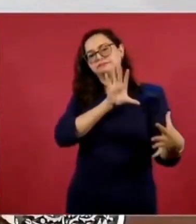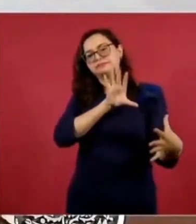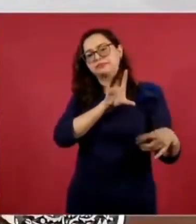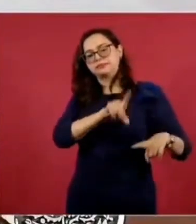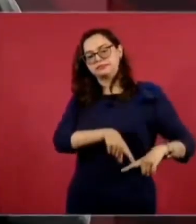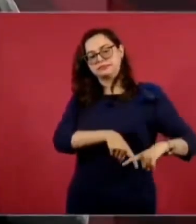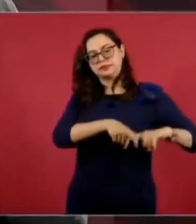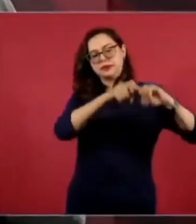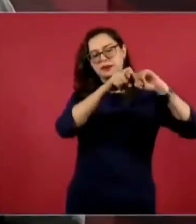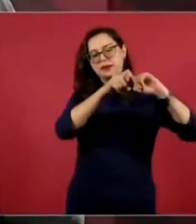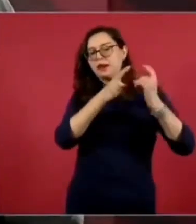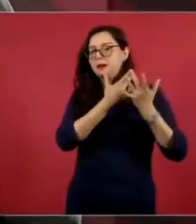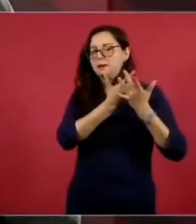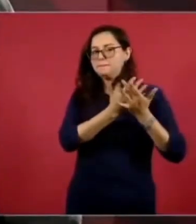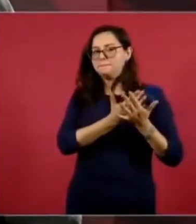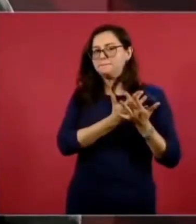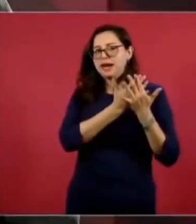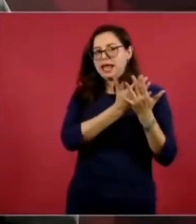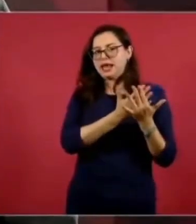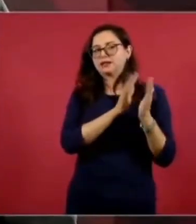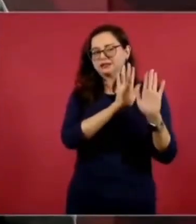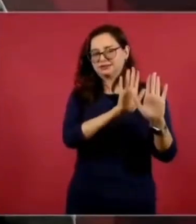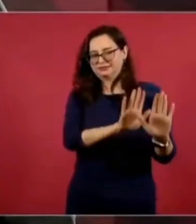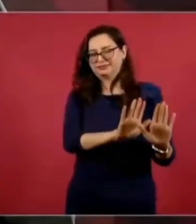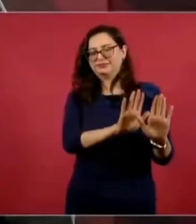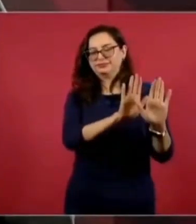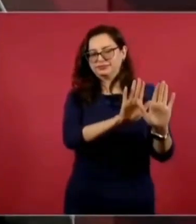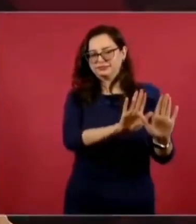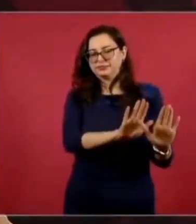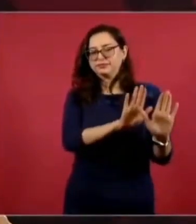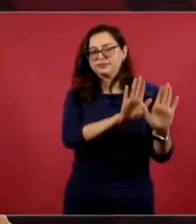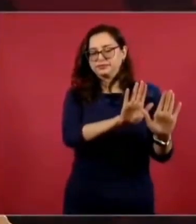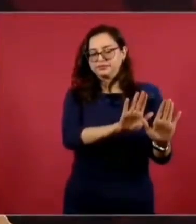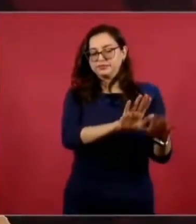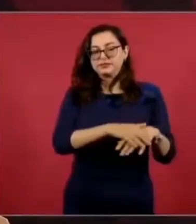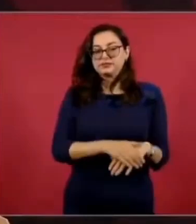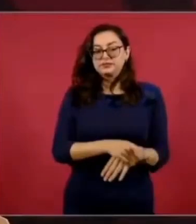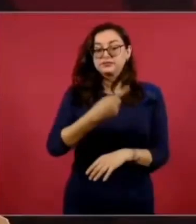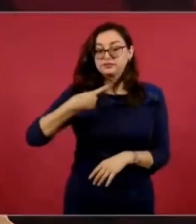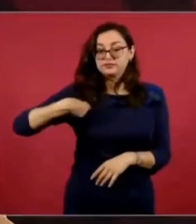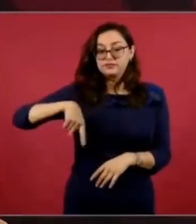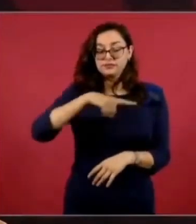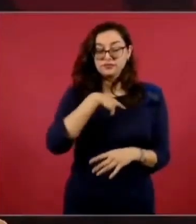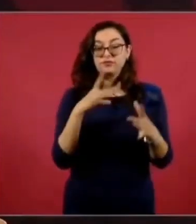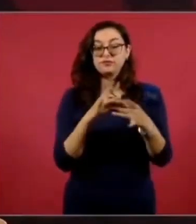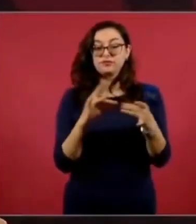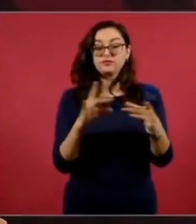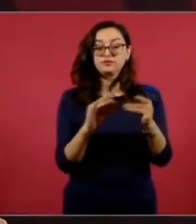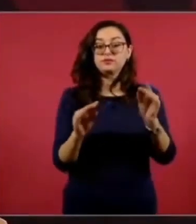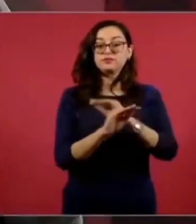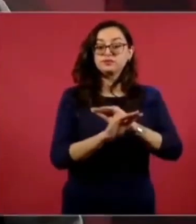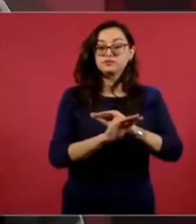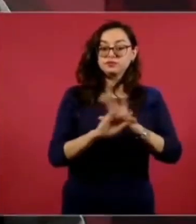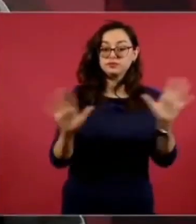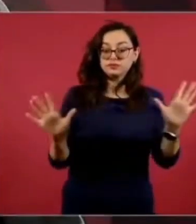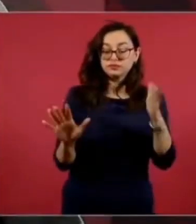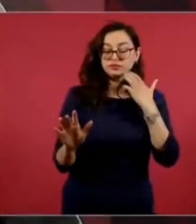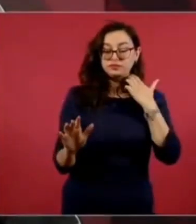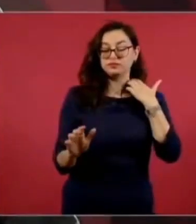aclararlo en todos los casos, porque es lo que sucede en todos los países.